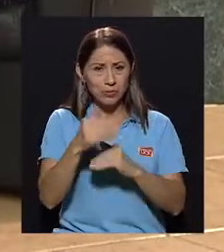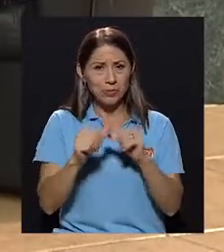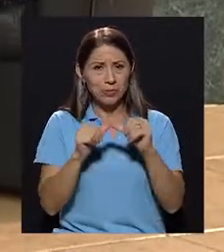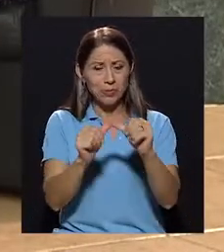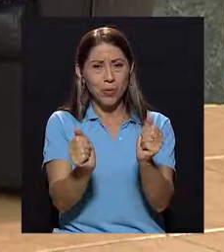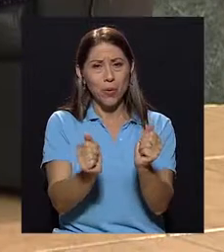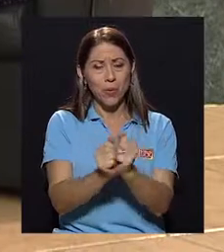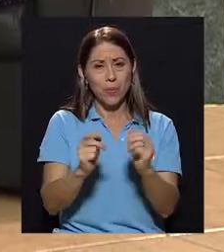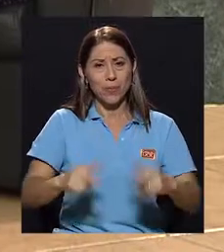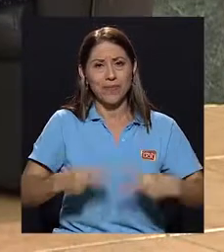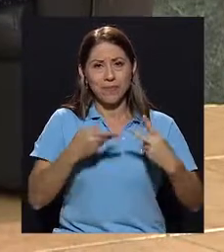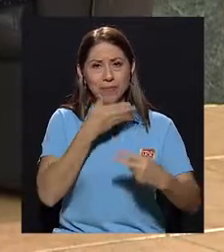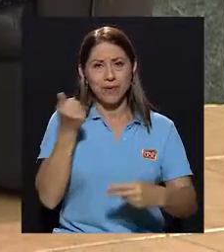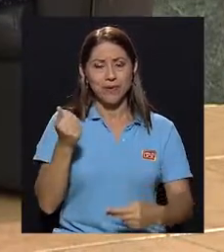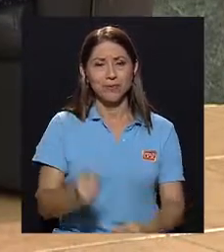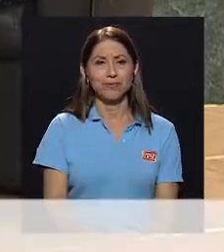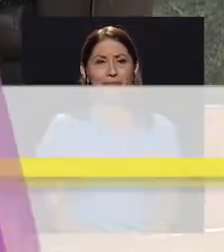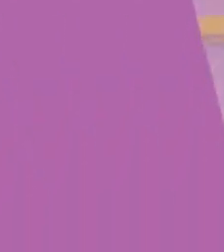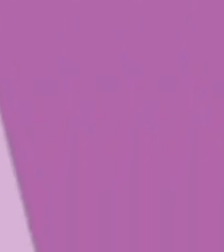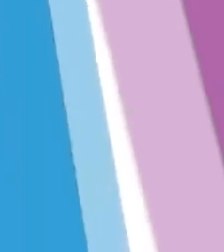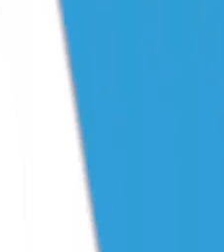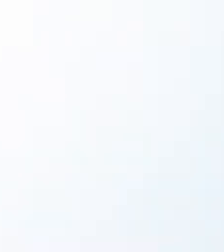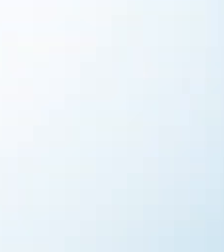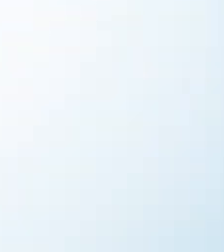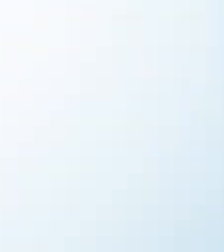y ya regresamos con más de Vivir Mejor.